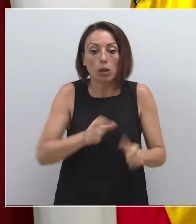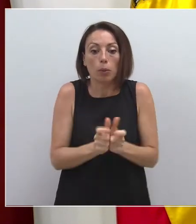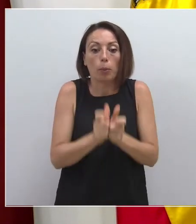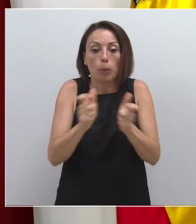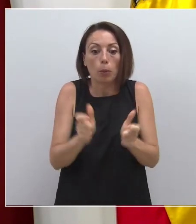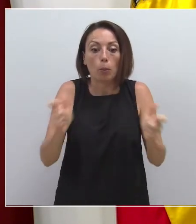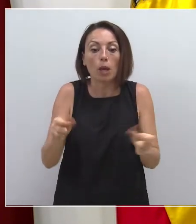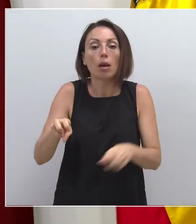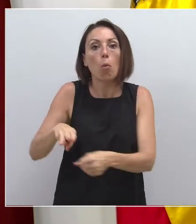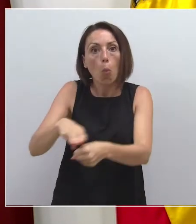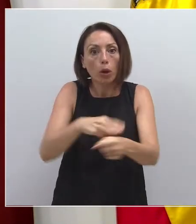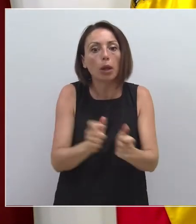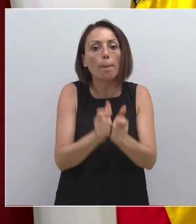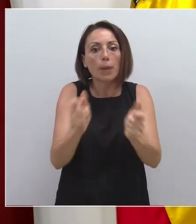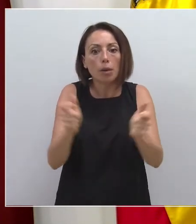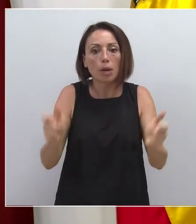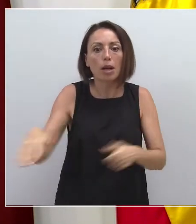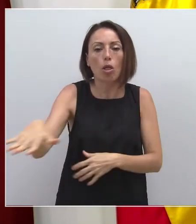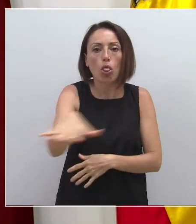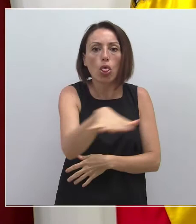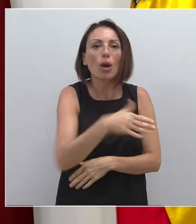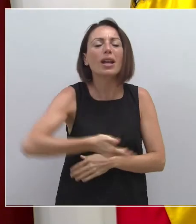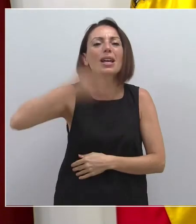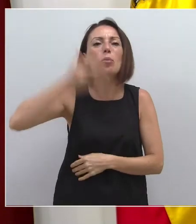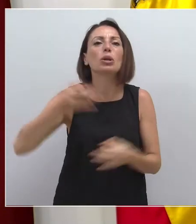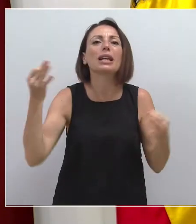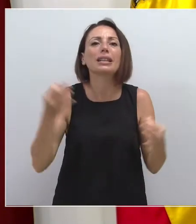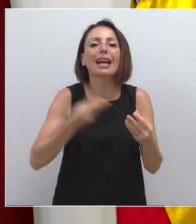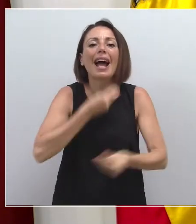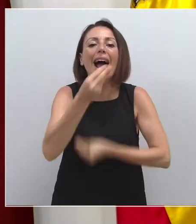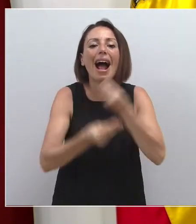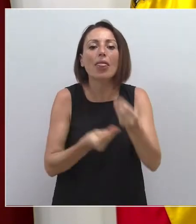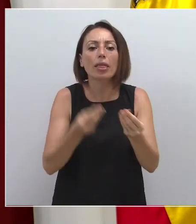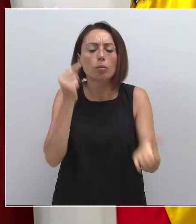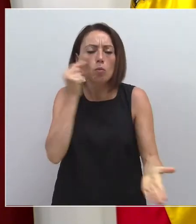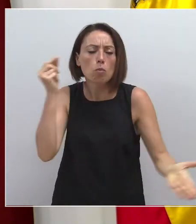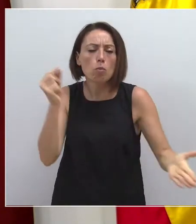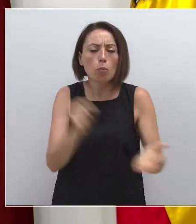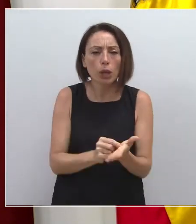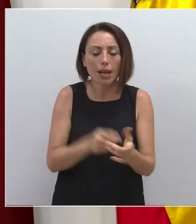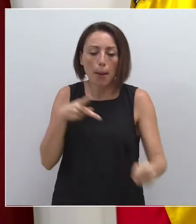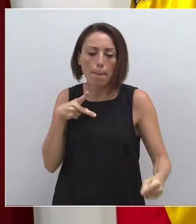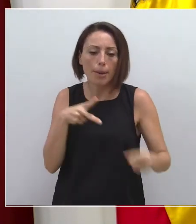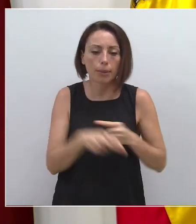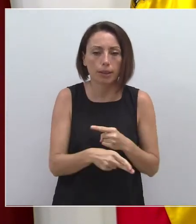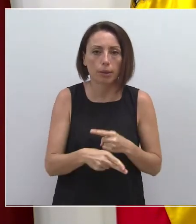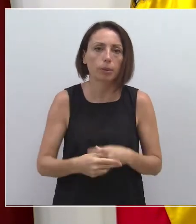municipios, aparecerán en zonas y lo importante es actuar rápida y preventivamente.